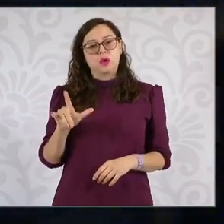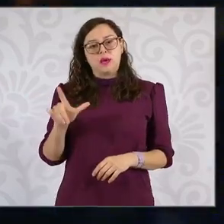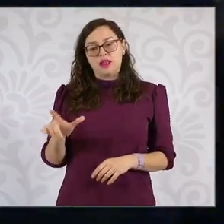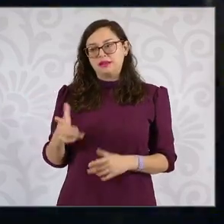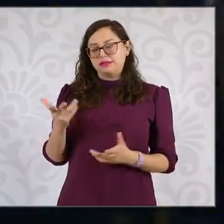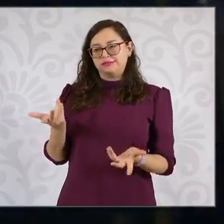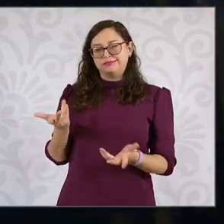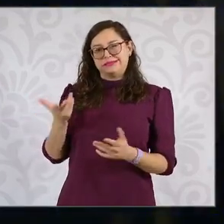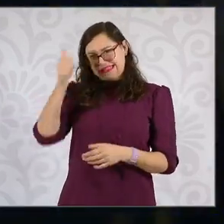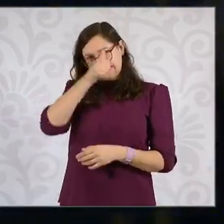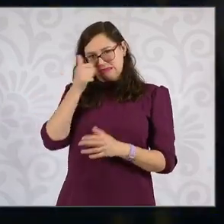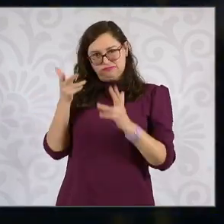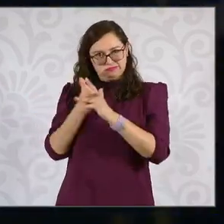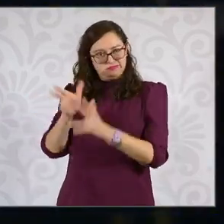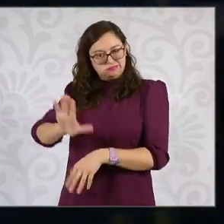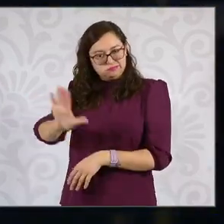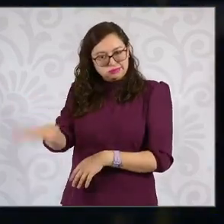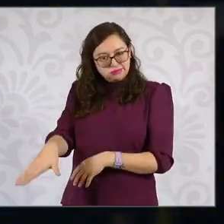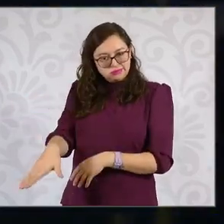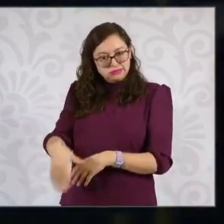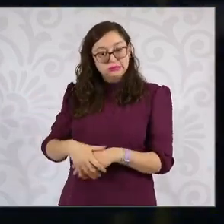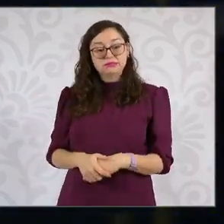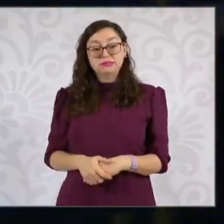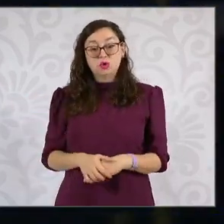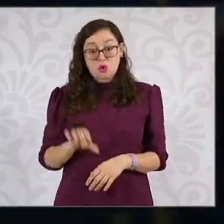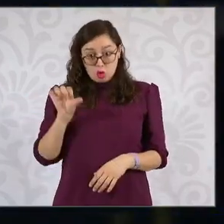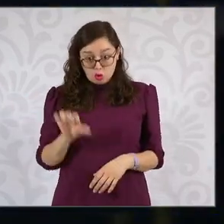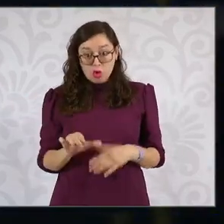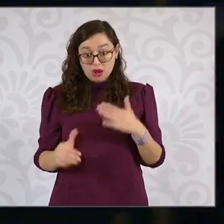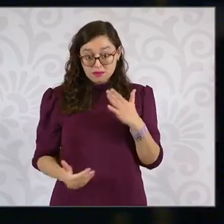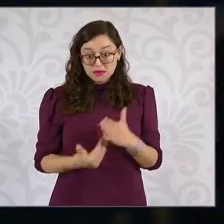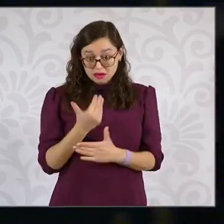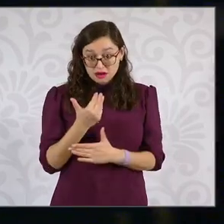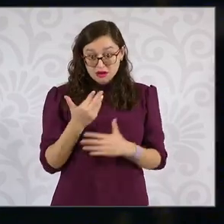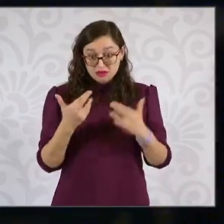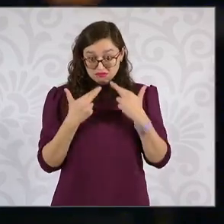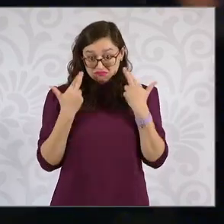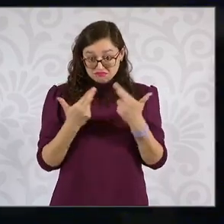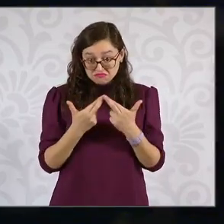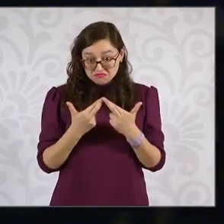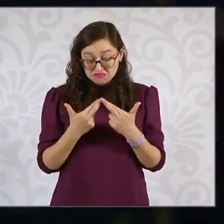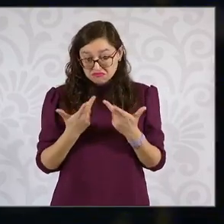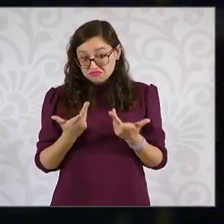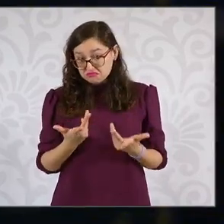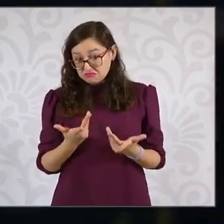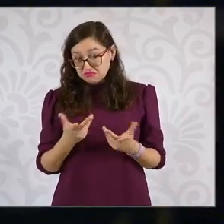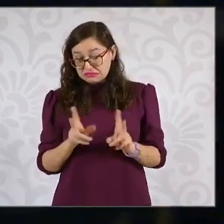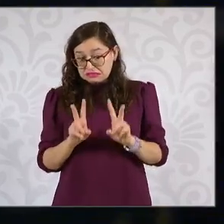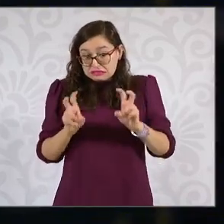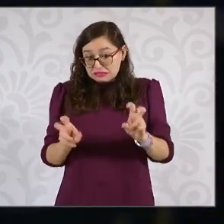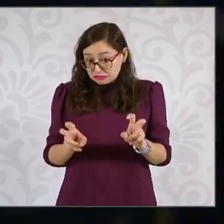preguntarle este tema, si tocó en la mesa de seguridad y qué reporte le dieron,